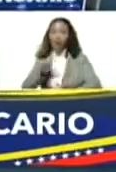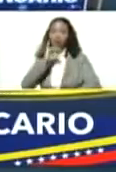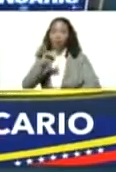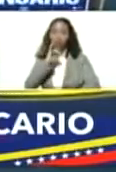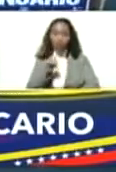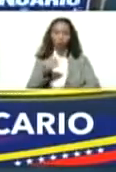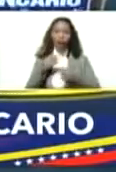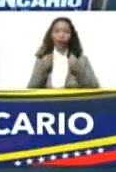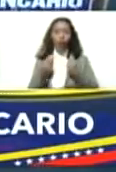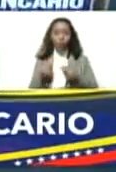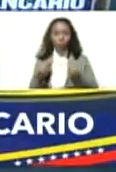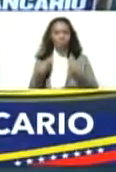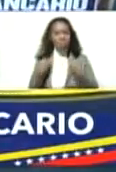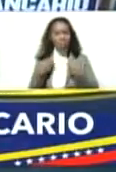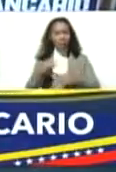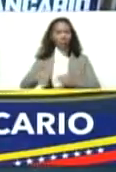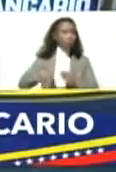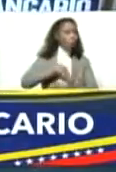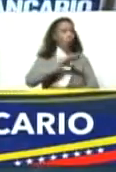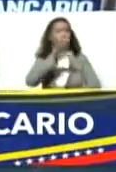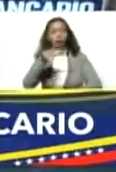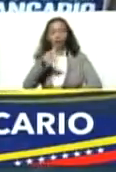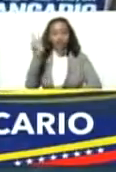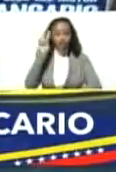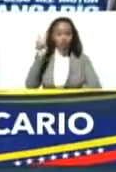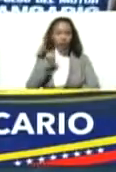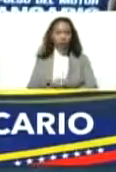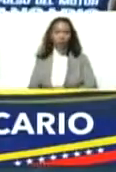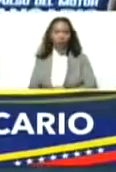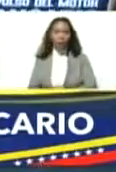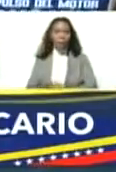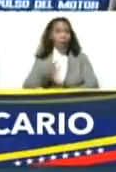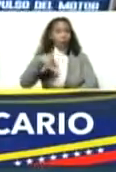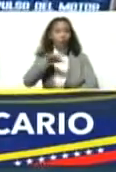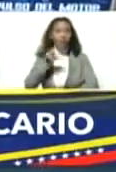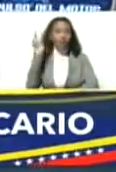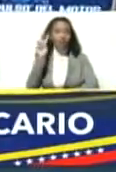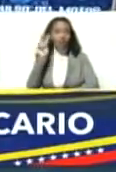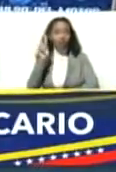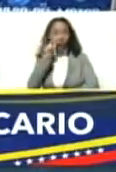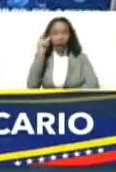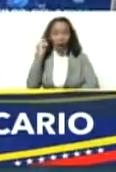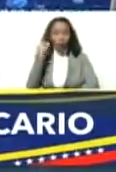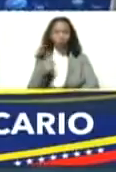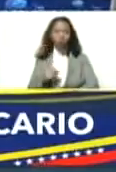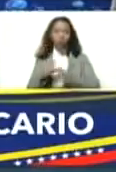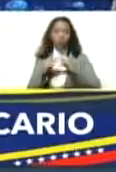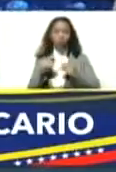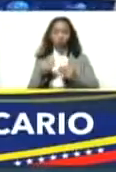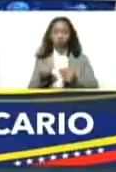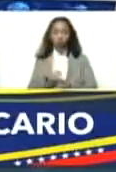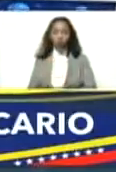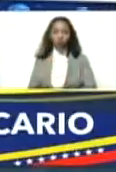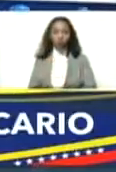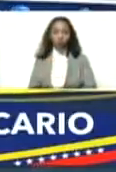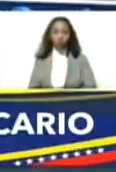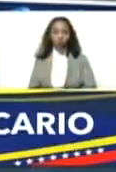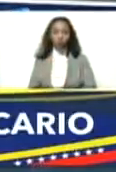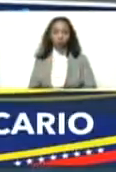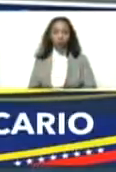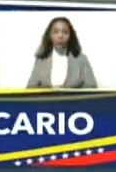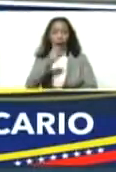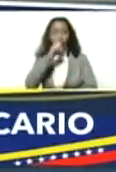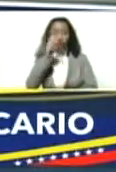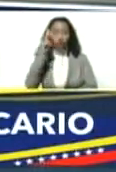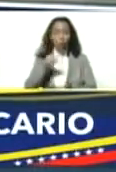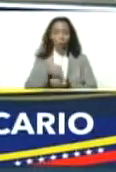económicas para toda Venezuela. Para todos los venezolanos y para todas las venezolanas. El año